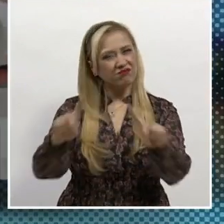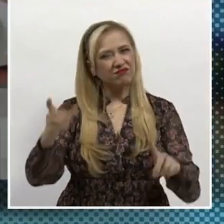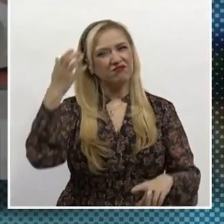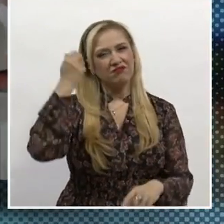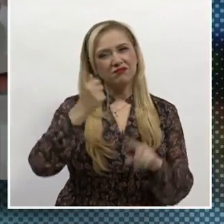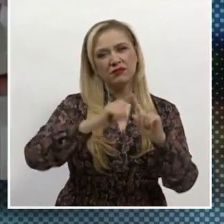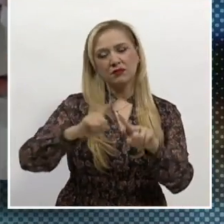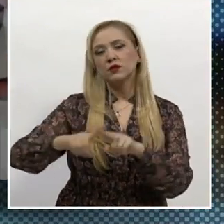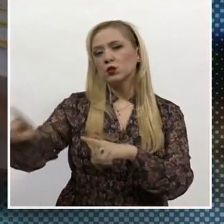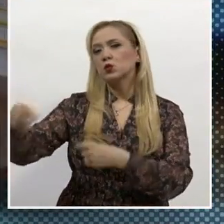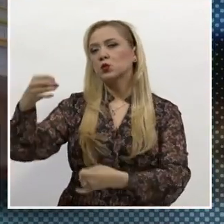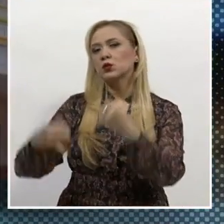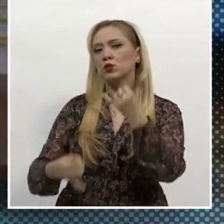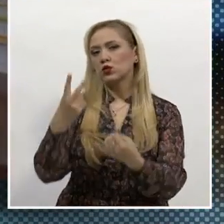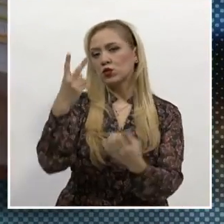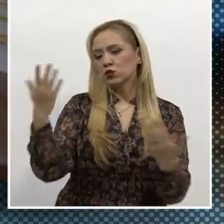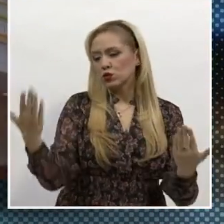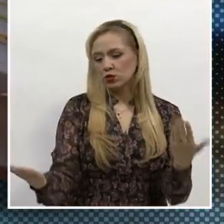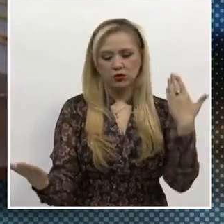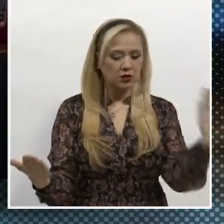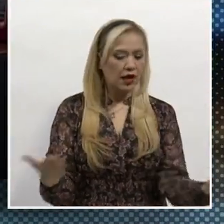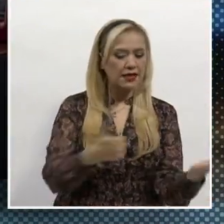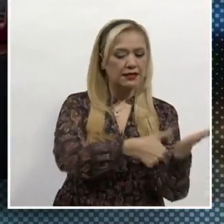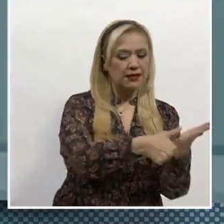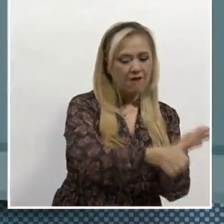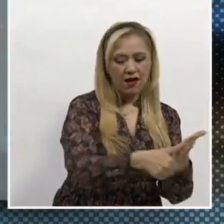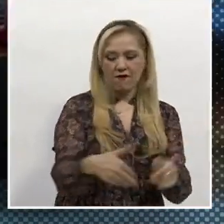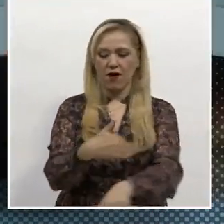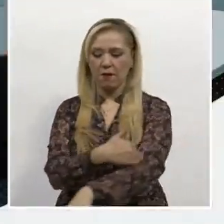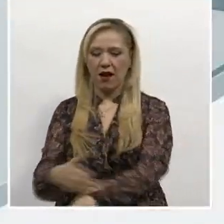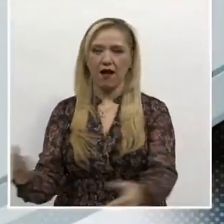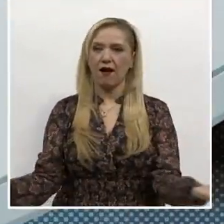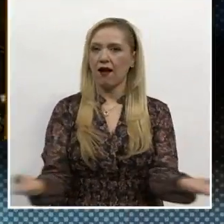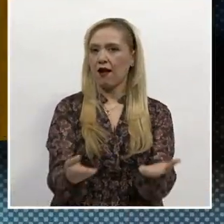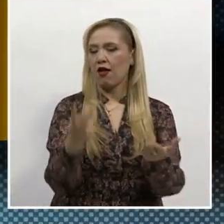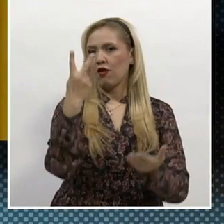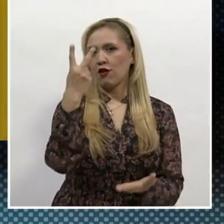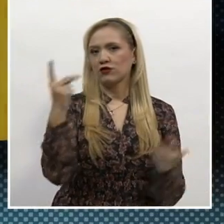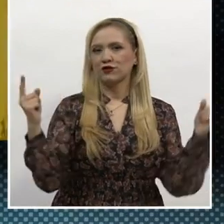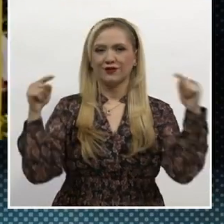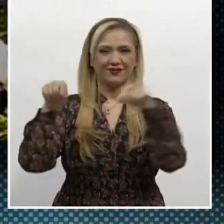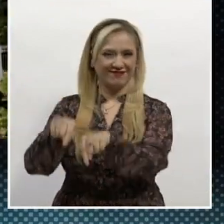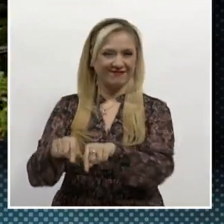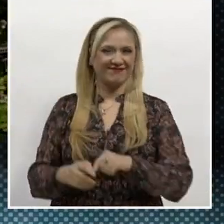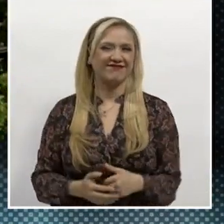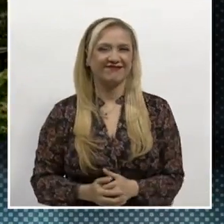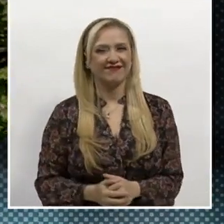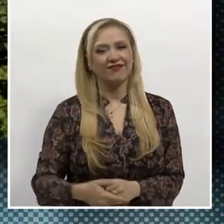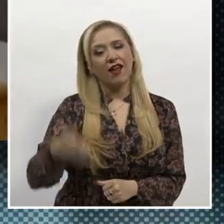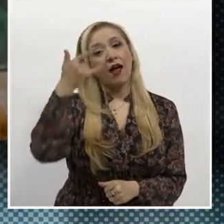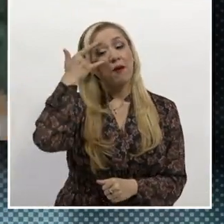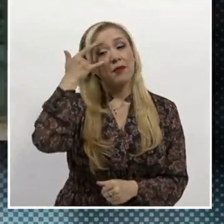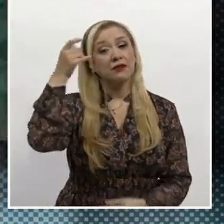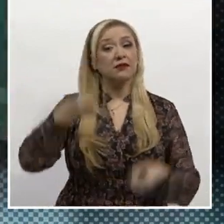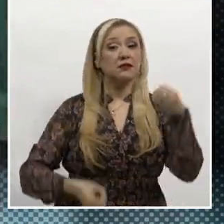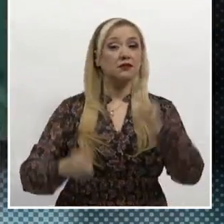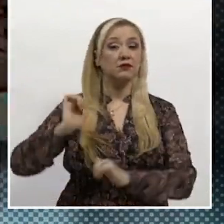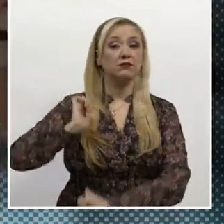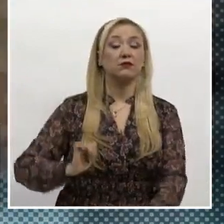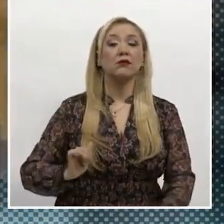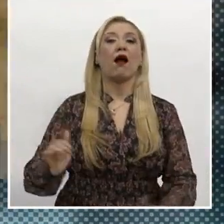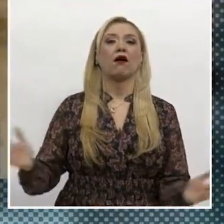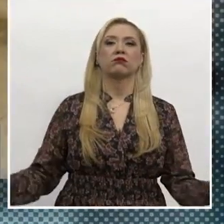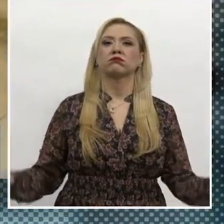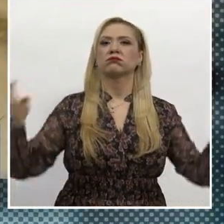Juzgado Mixto en Materia Civil y Familiar de Primera Instancia. El Poder Judicial de Campeche participó en la mesa de